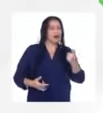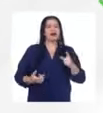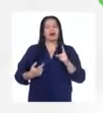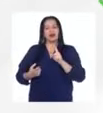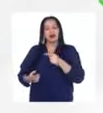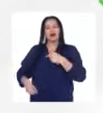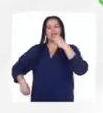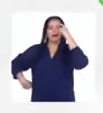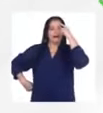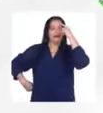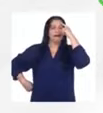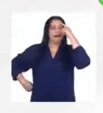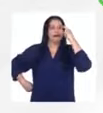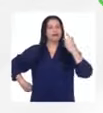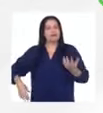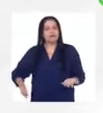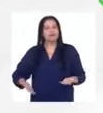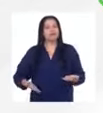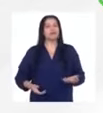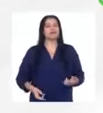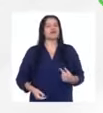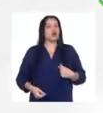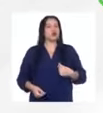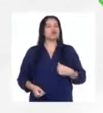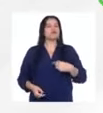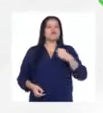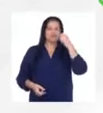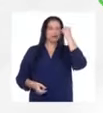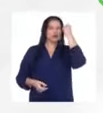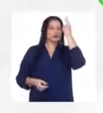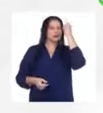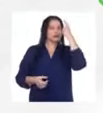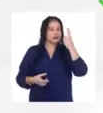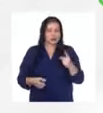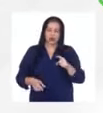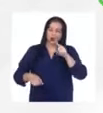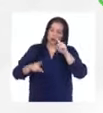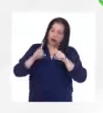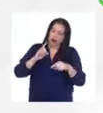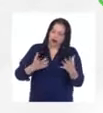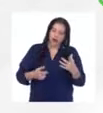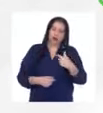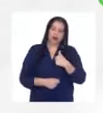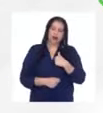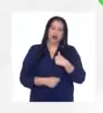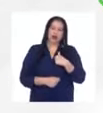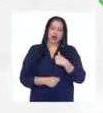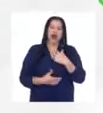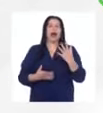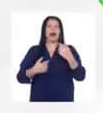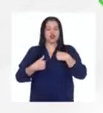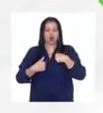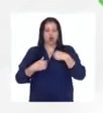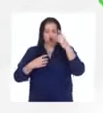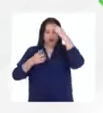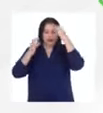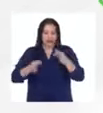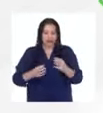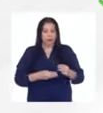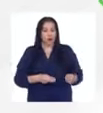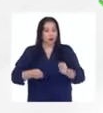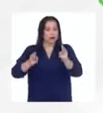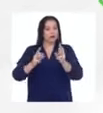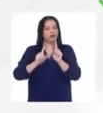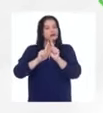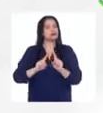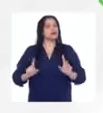creo que yo lo vi como como como algo que simplemente solté un camino de vida que decidí no